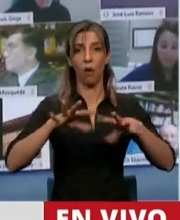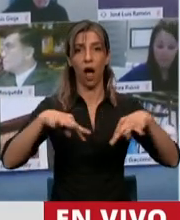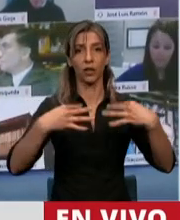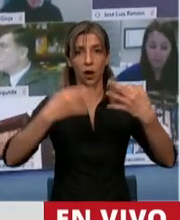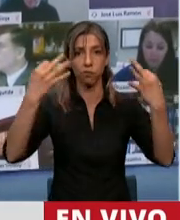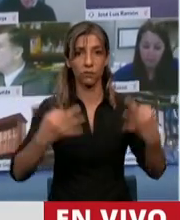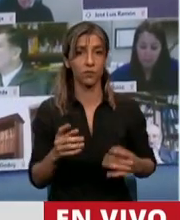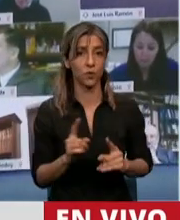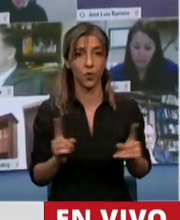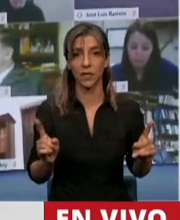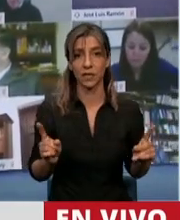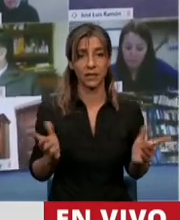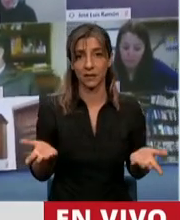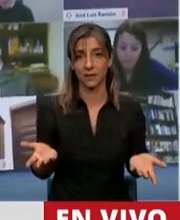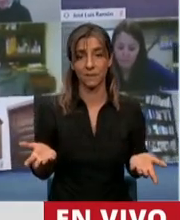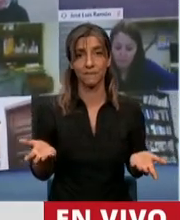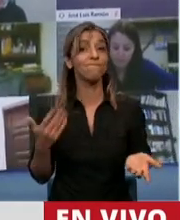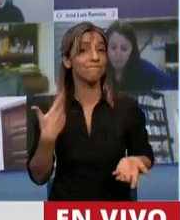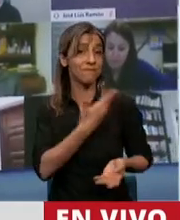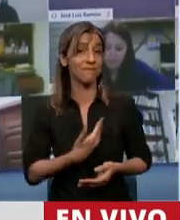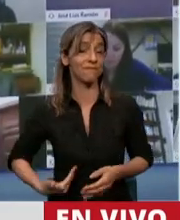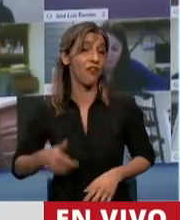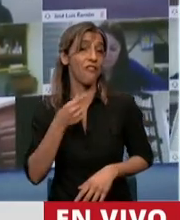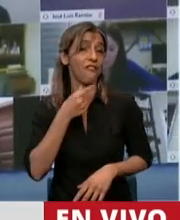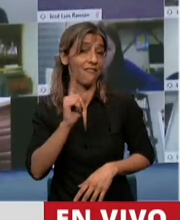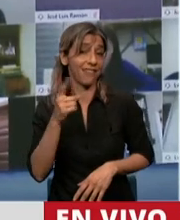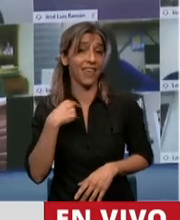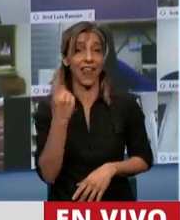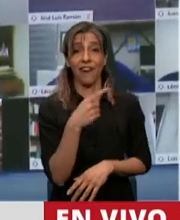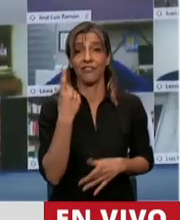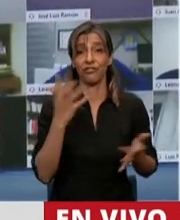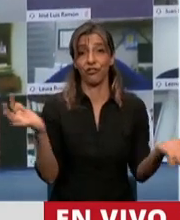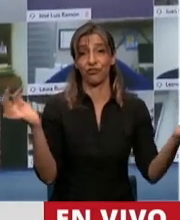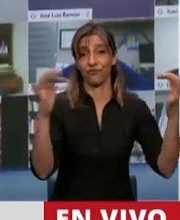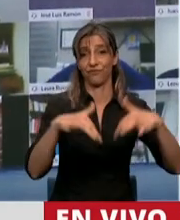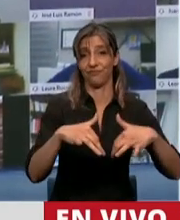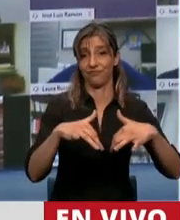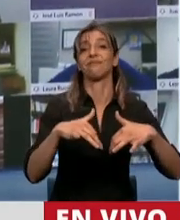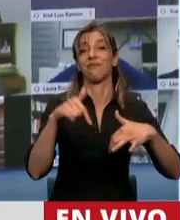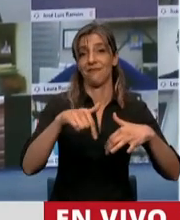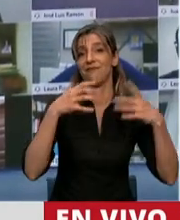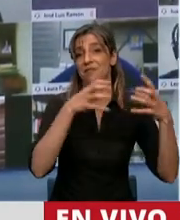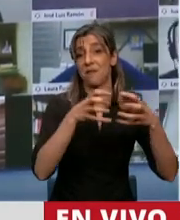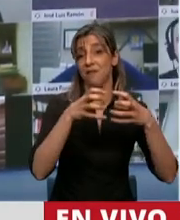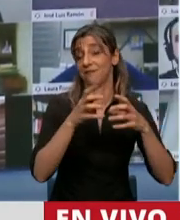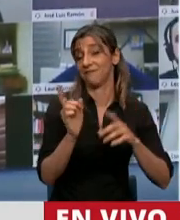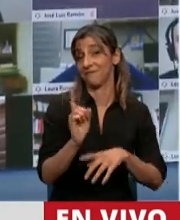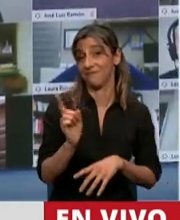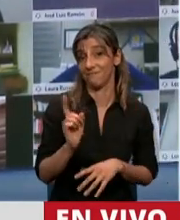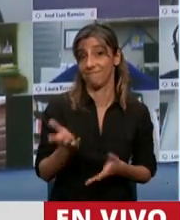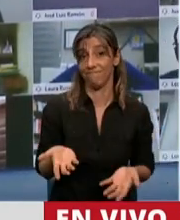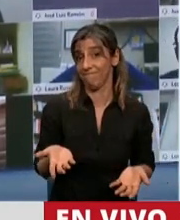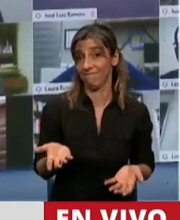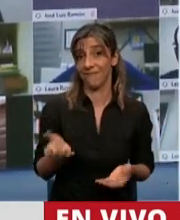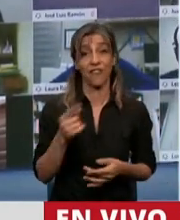vengamos acá parlamentar. Y esto no es opcional, señorita Moró. Esto es una obligación